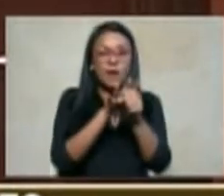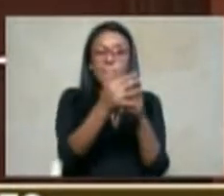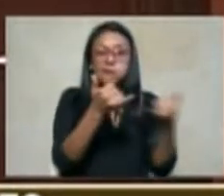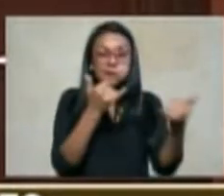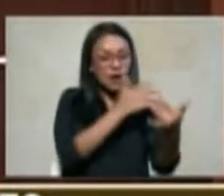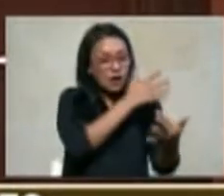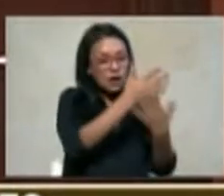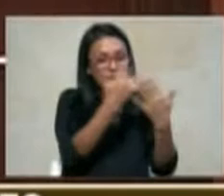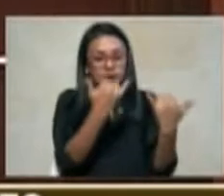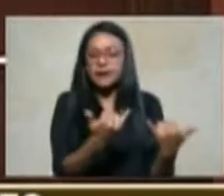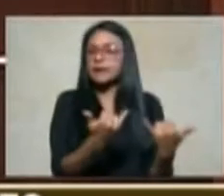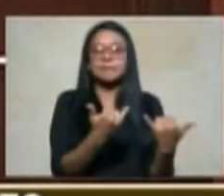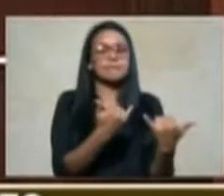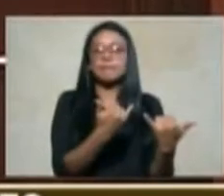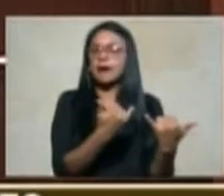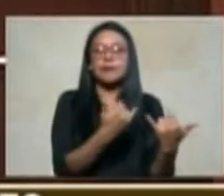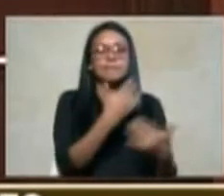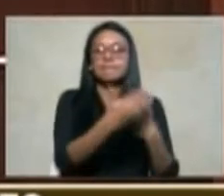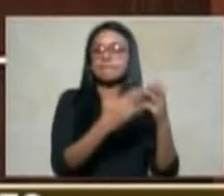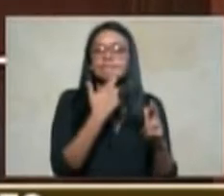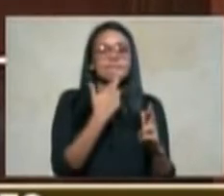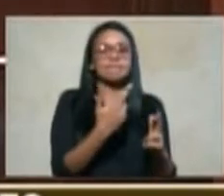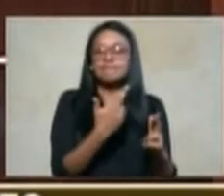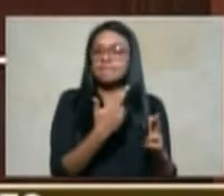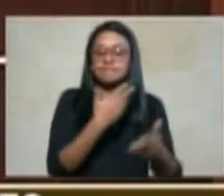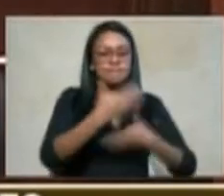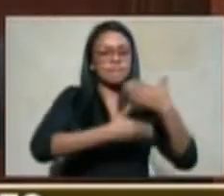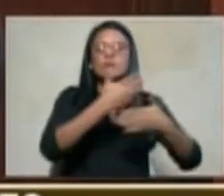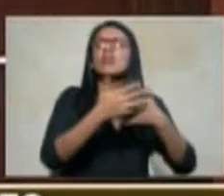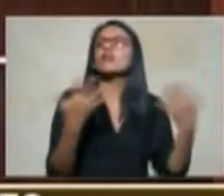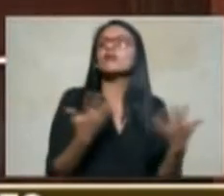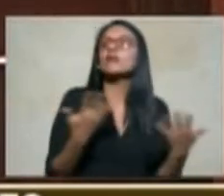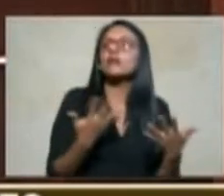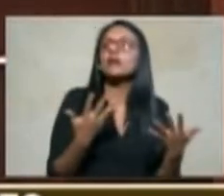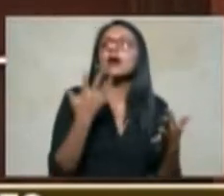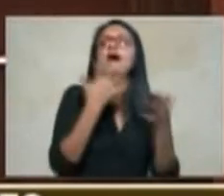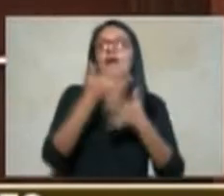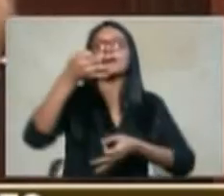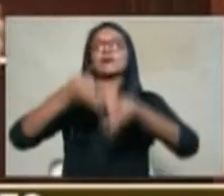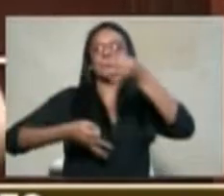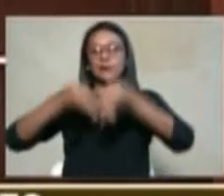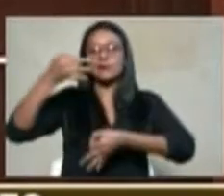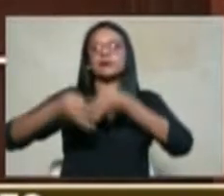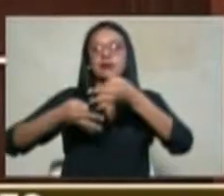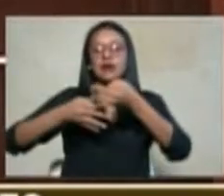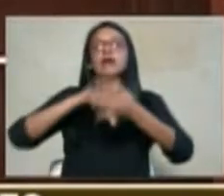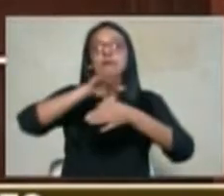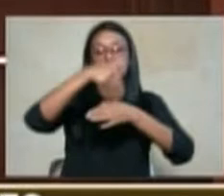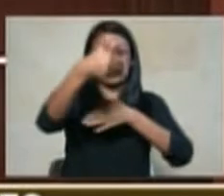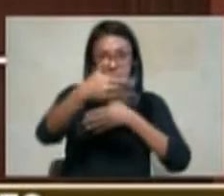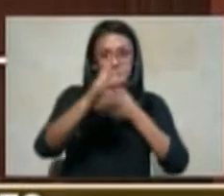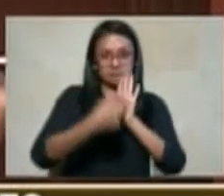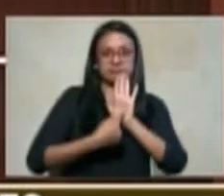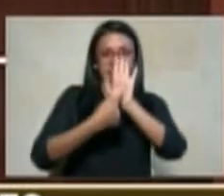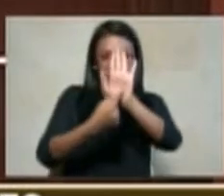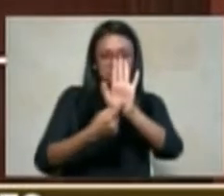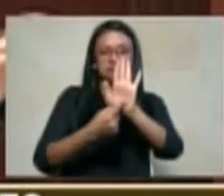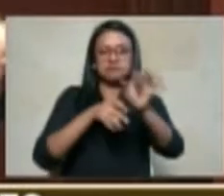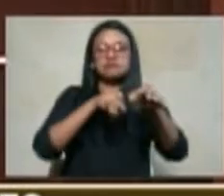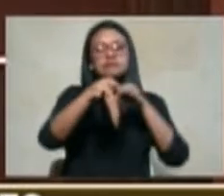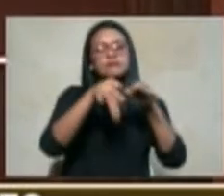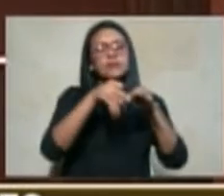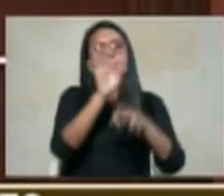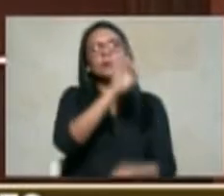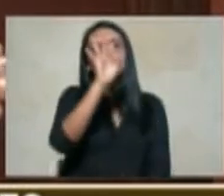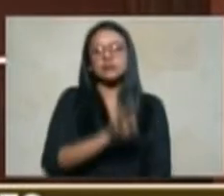no han procedido ¿a dónde? a la instancia judicial y ahora más adelante veremos del porcentaje restante a la instancia judicial